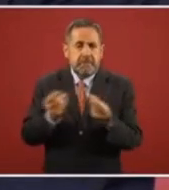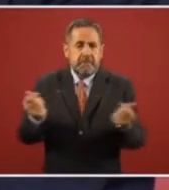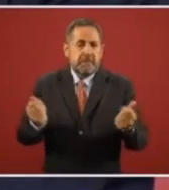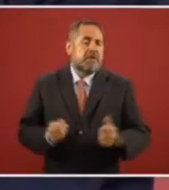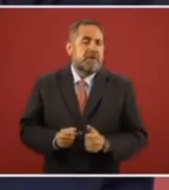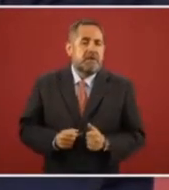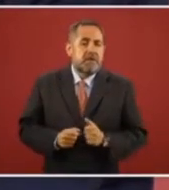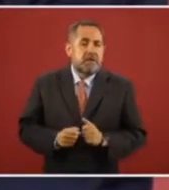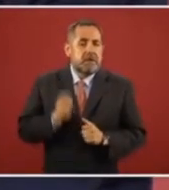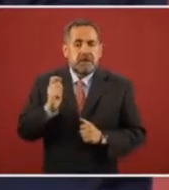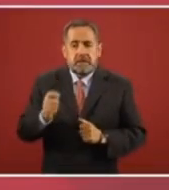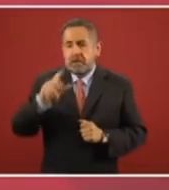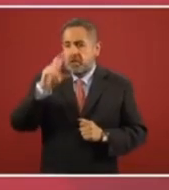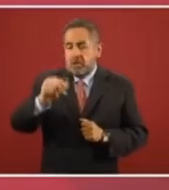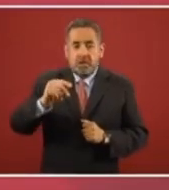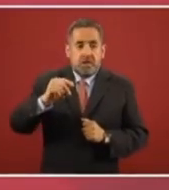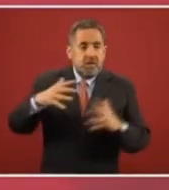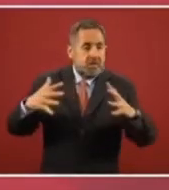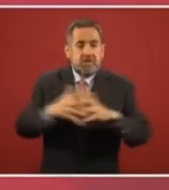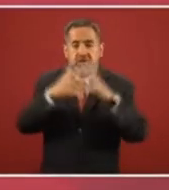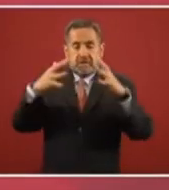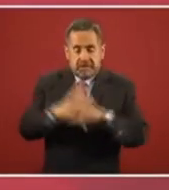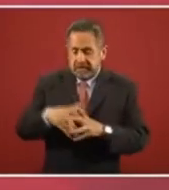no a la guerra